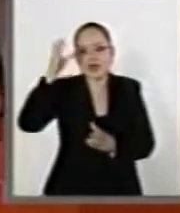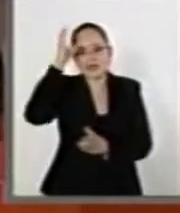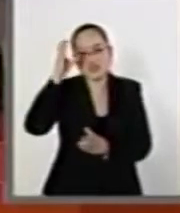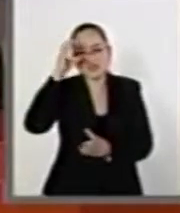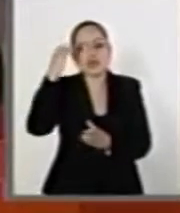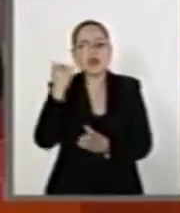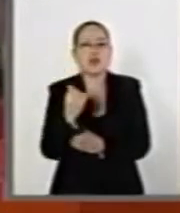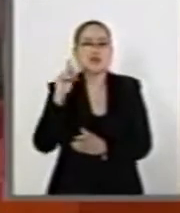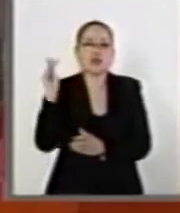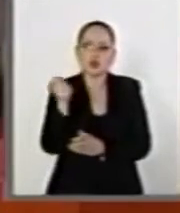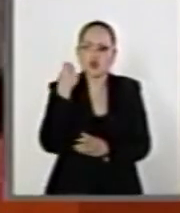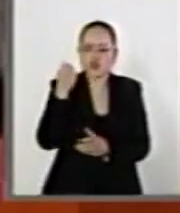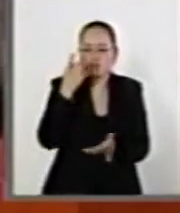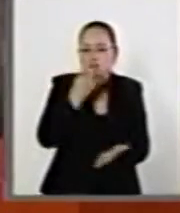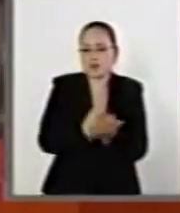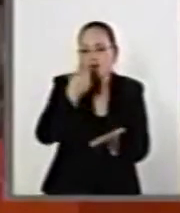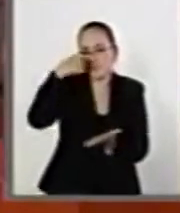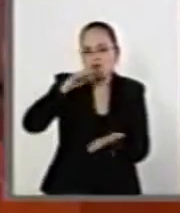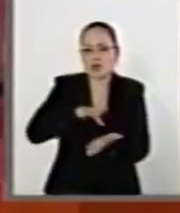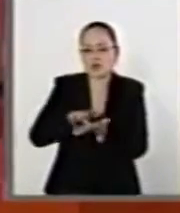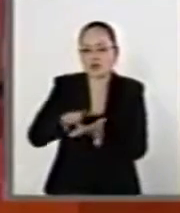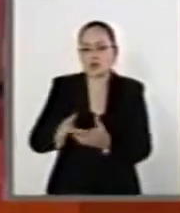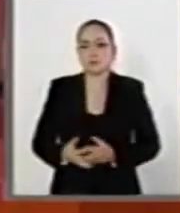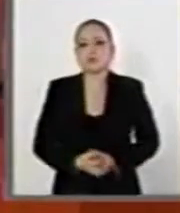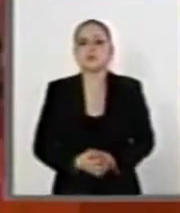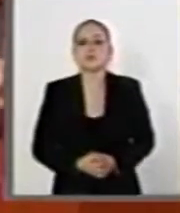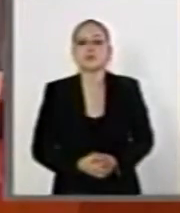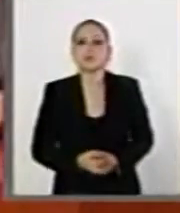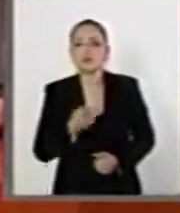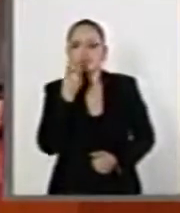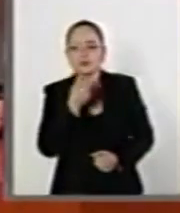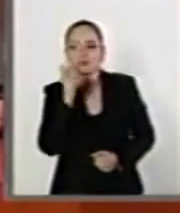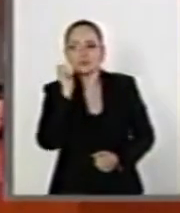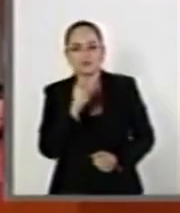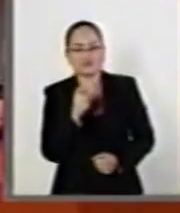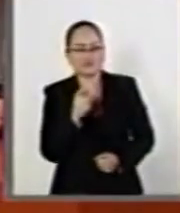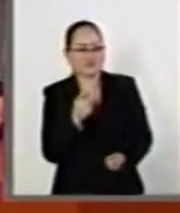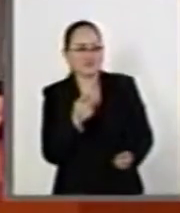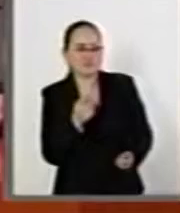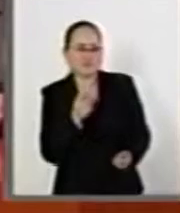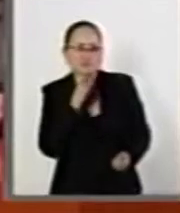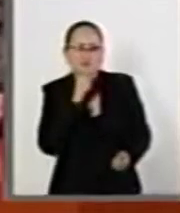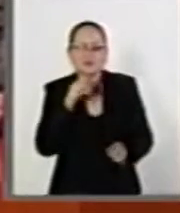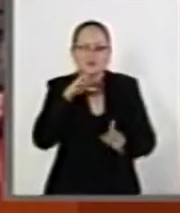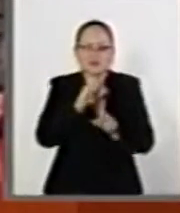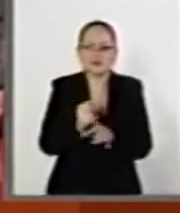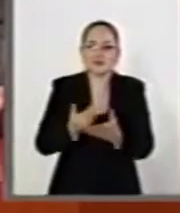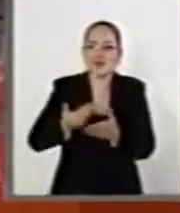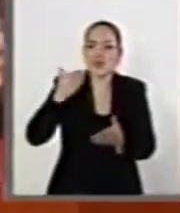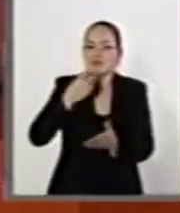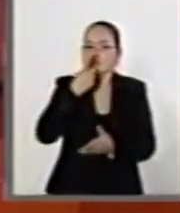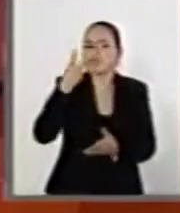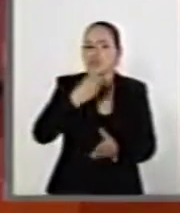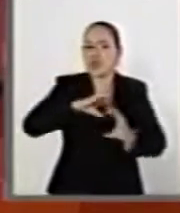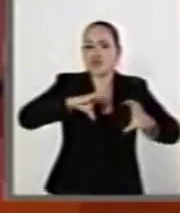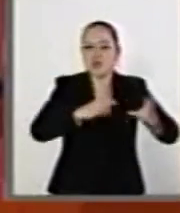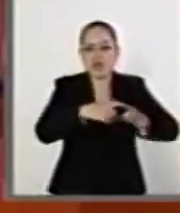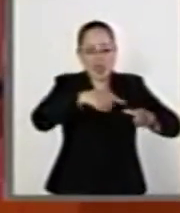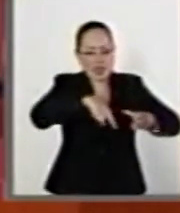y tecnología. Esto está muy lejos de ser lo que se presumió, que iba a ser como el Fondo